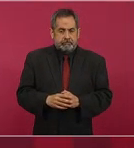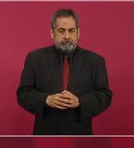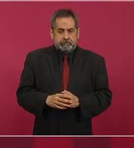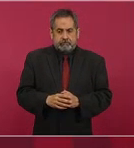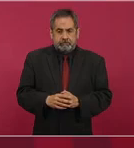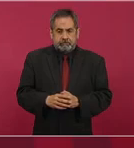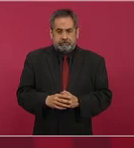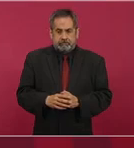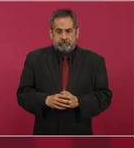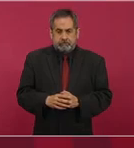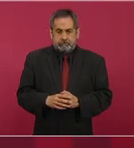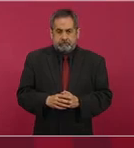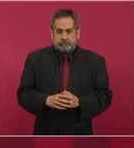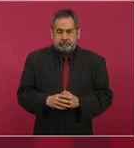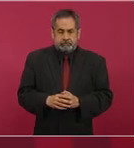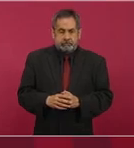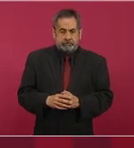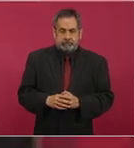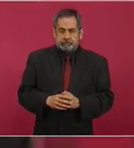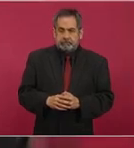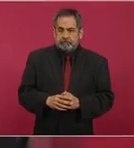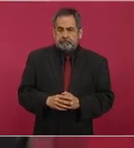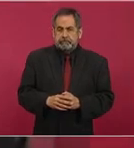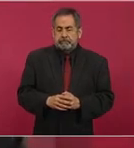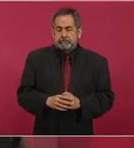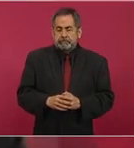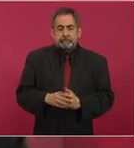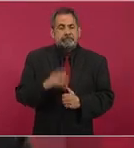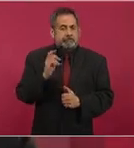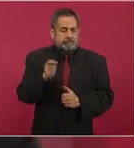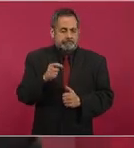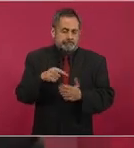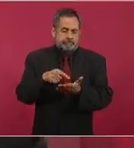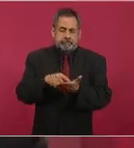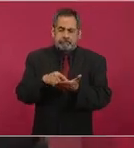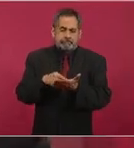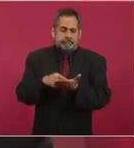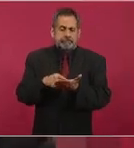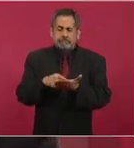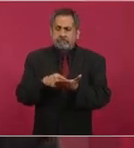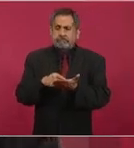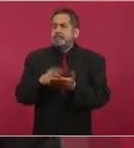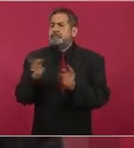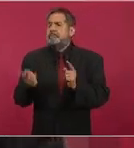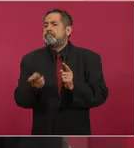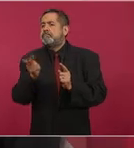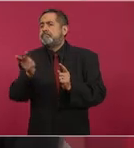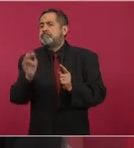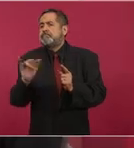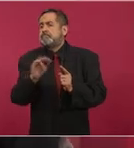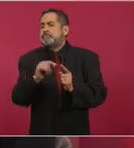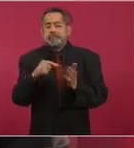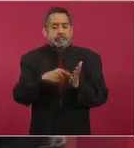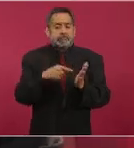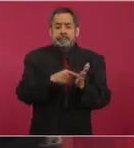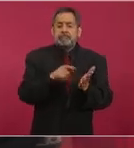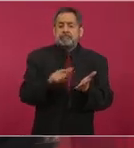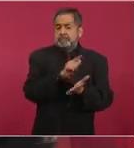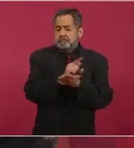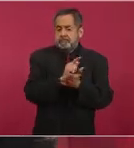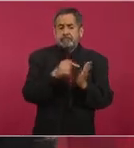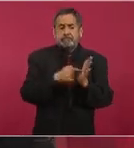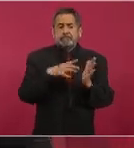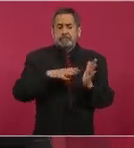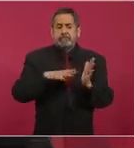y es algo legal, legítimo, está en la Constitución,